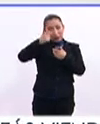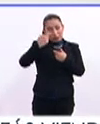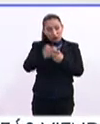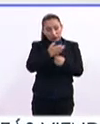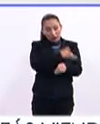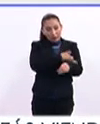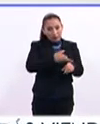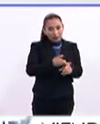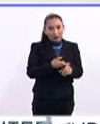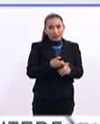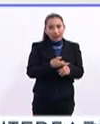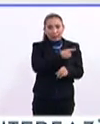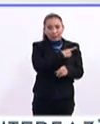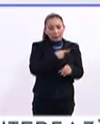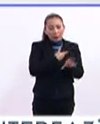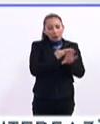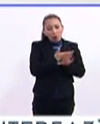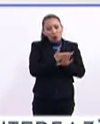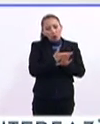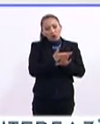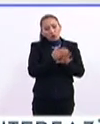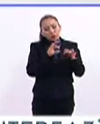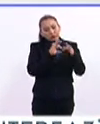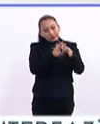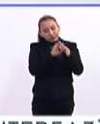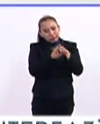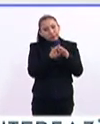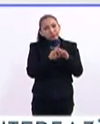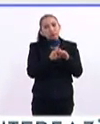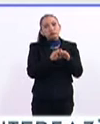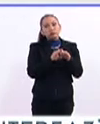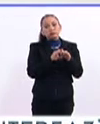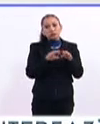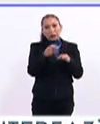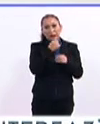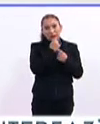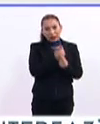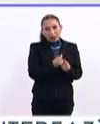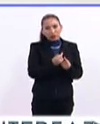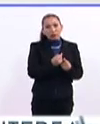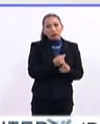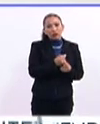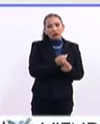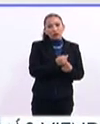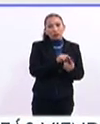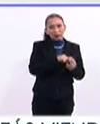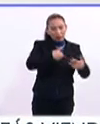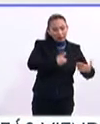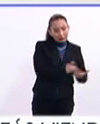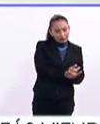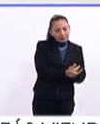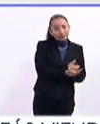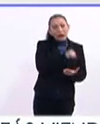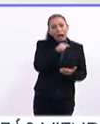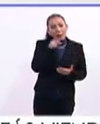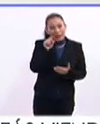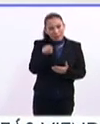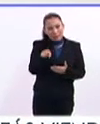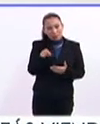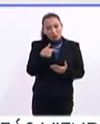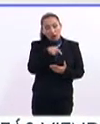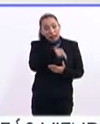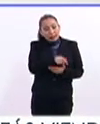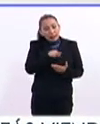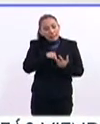la familia debe estar muy relacionada, correlacionada con el niño desde que recién nace, para que precisamente